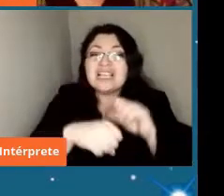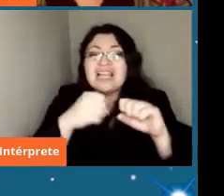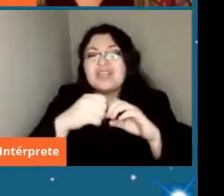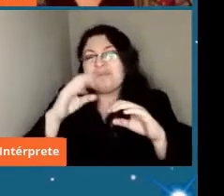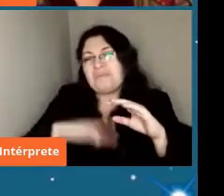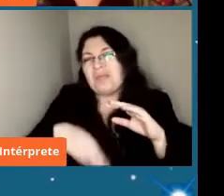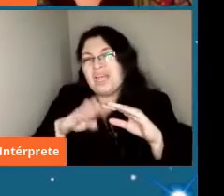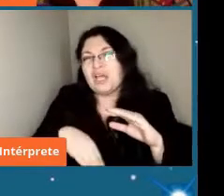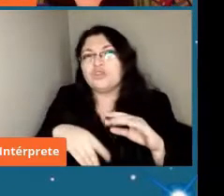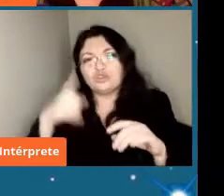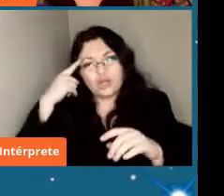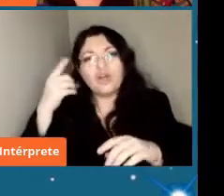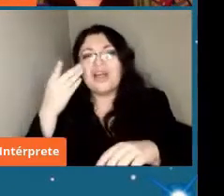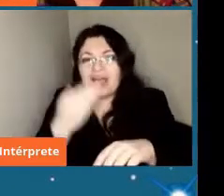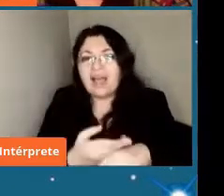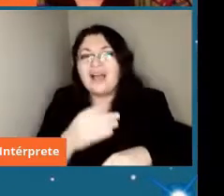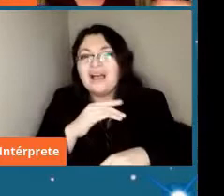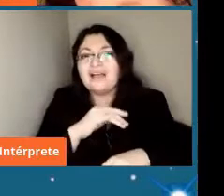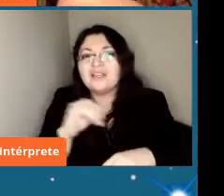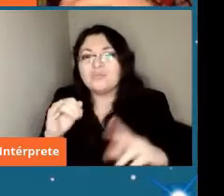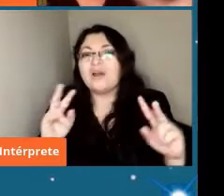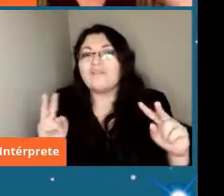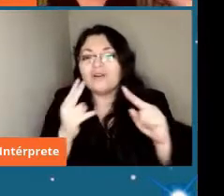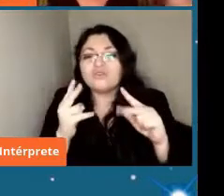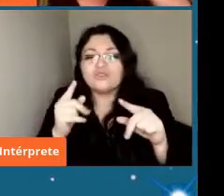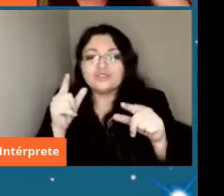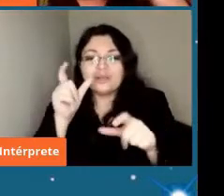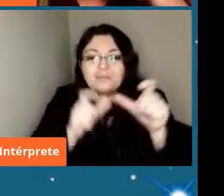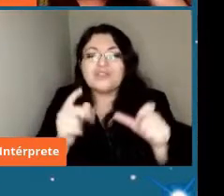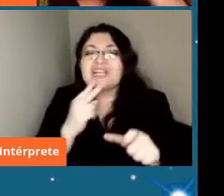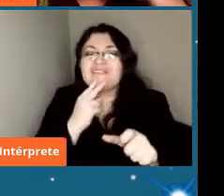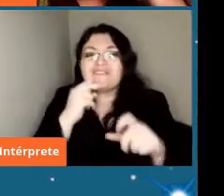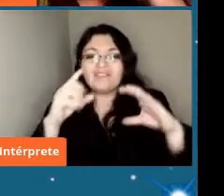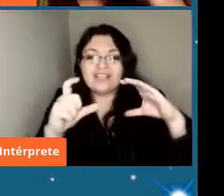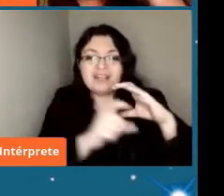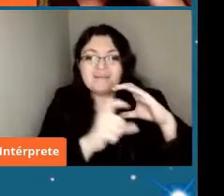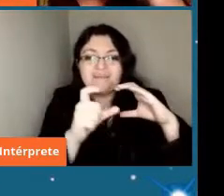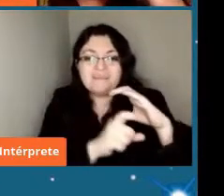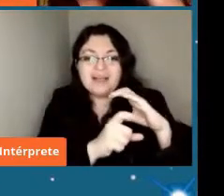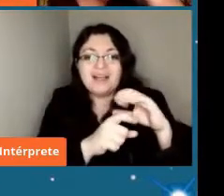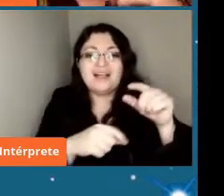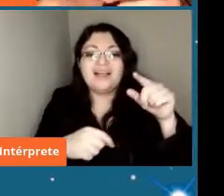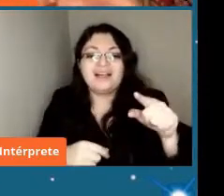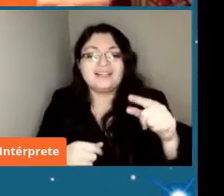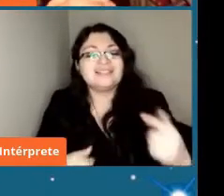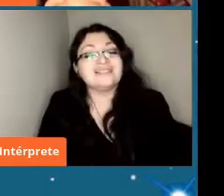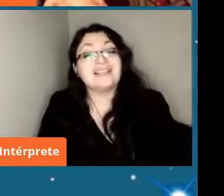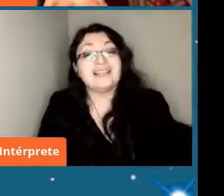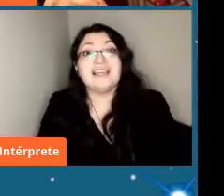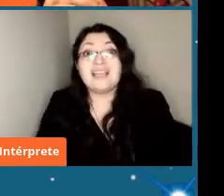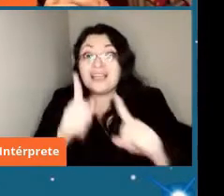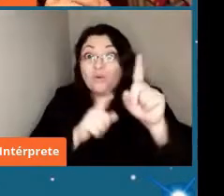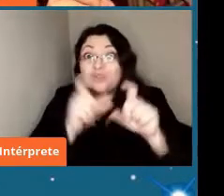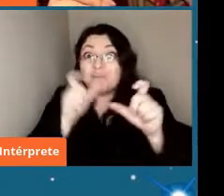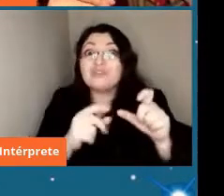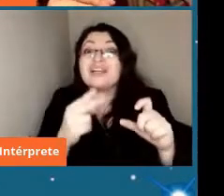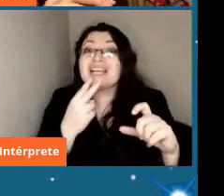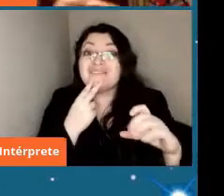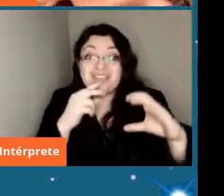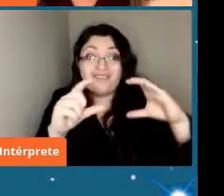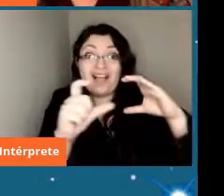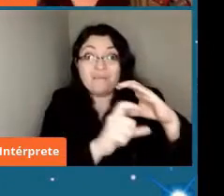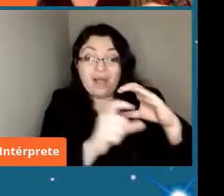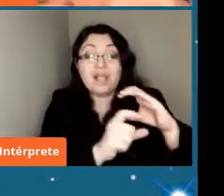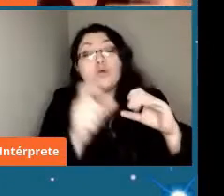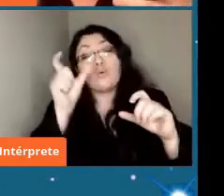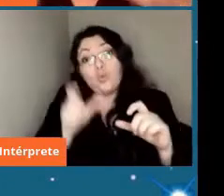lo mejor una colonia viviendo en Marte y lo más probable es que alguno de estos de estos individuos va a ser un geólogo o una